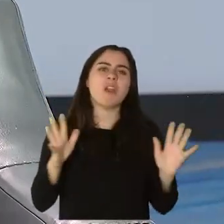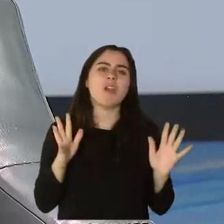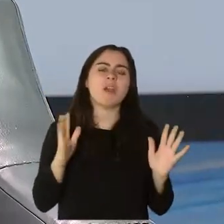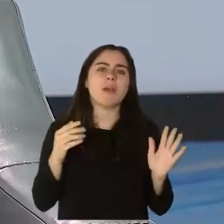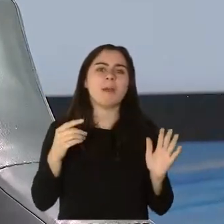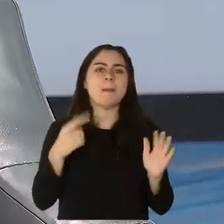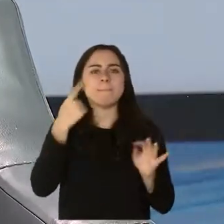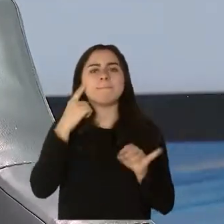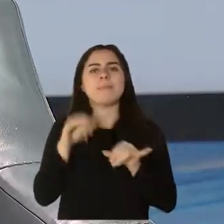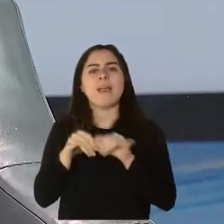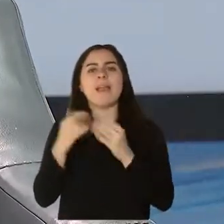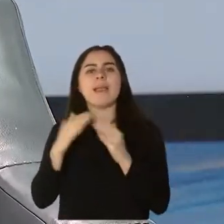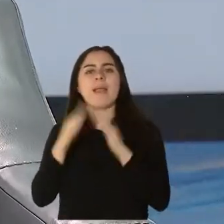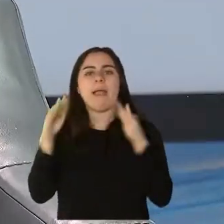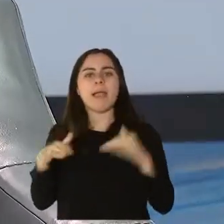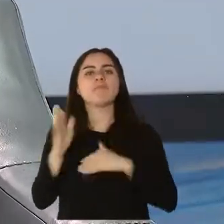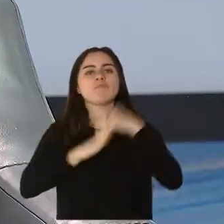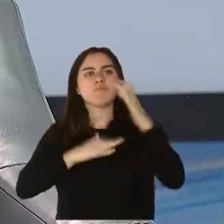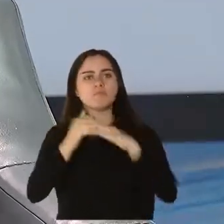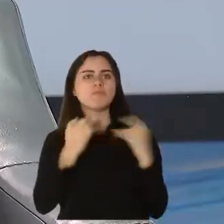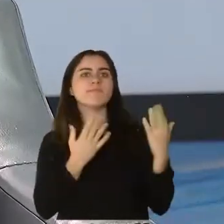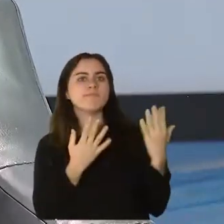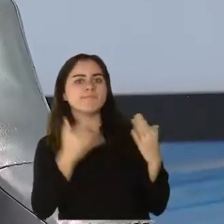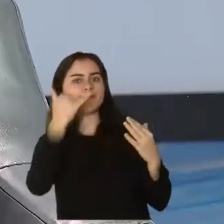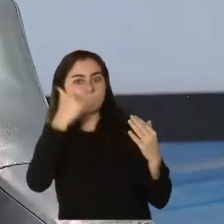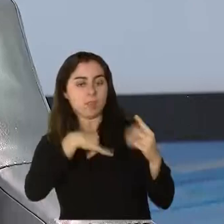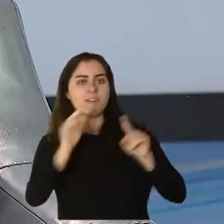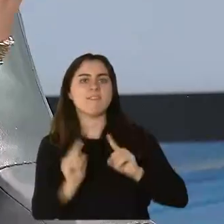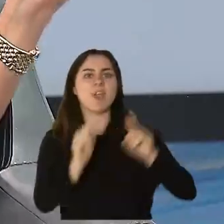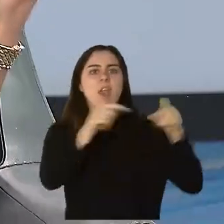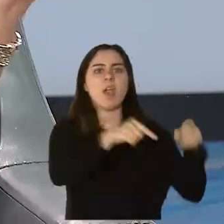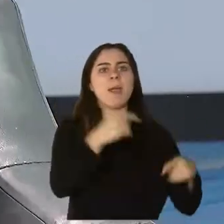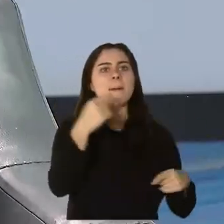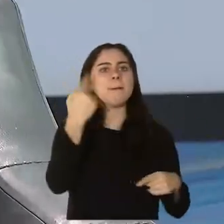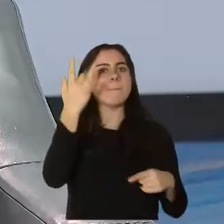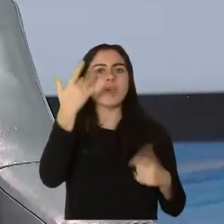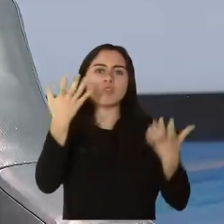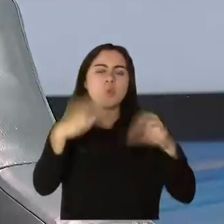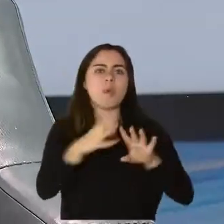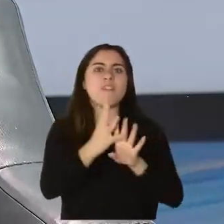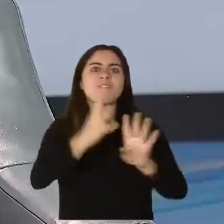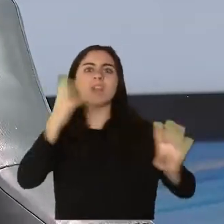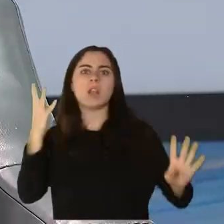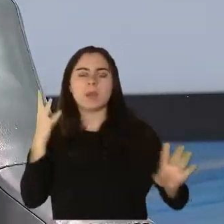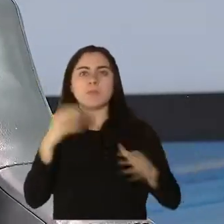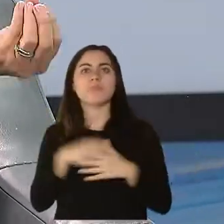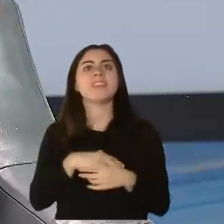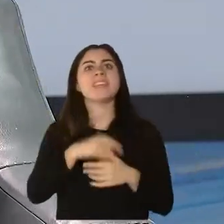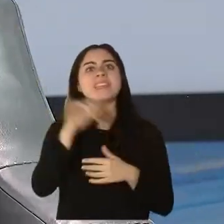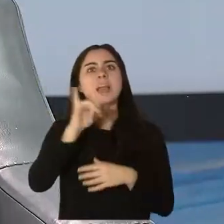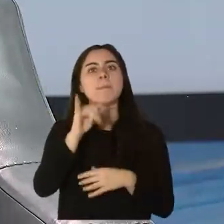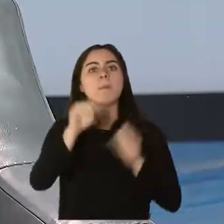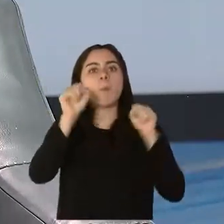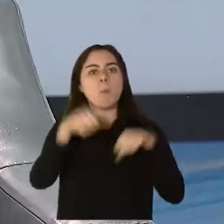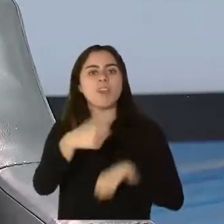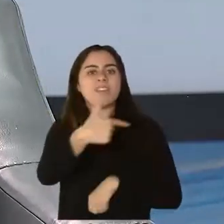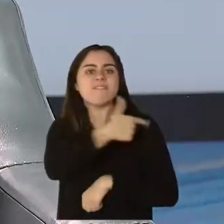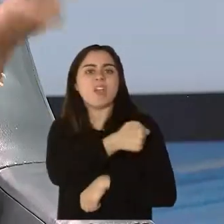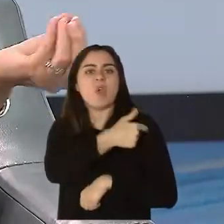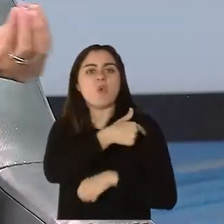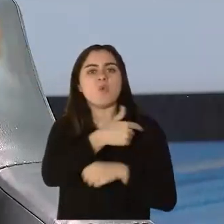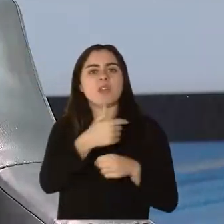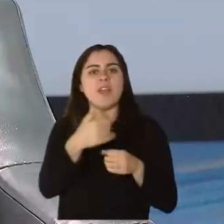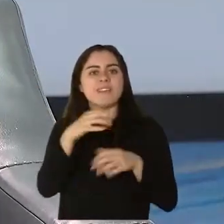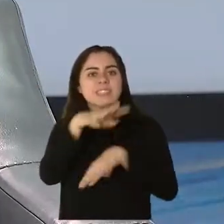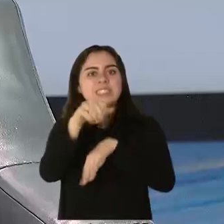sobre 400 proveedores de servicios para que la vacuna estuviera cerca de su casa, donde recibe servicios médicos o